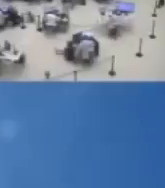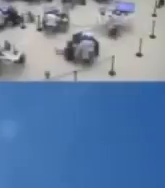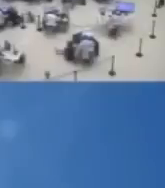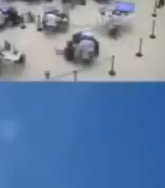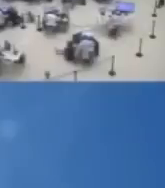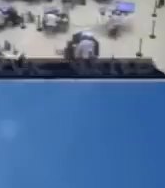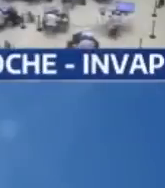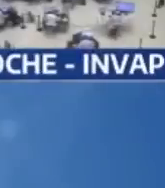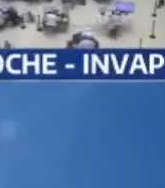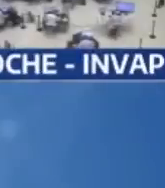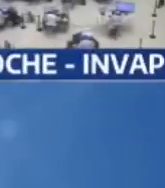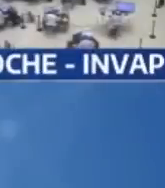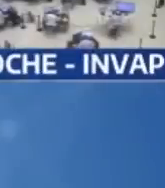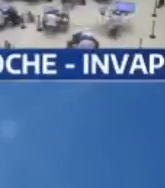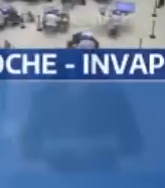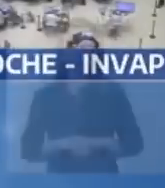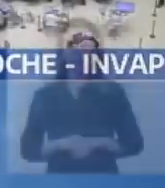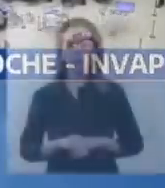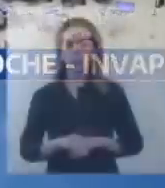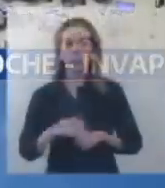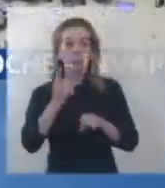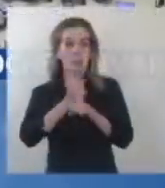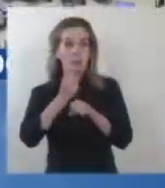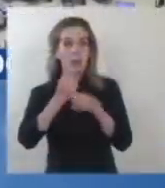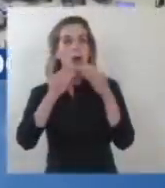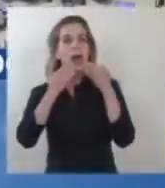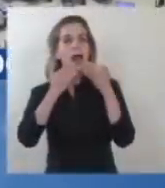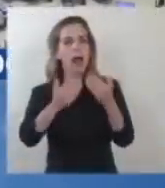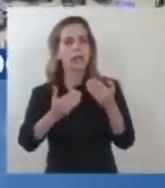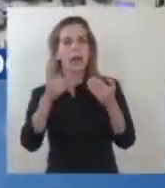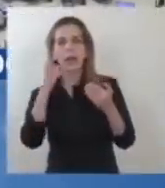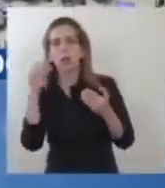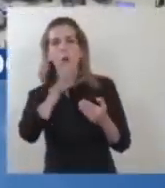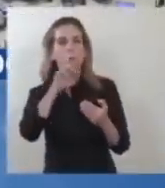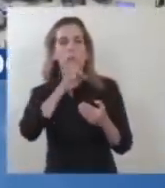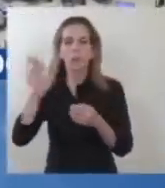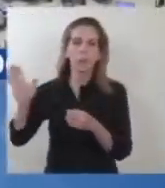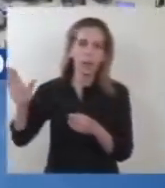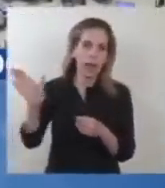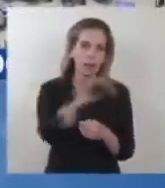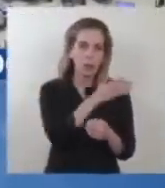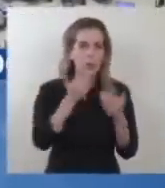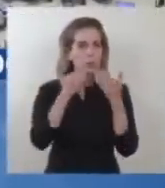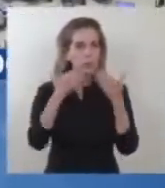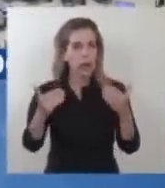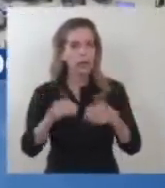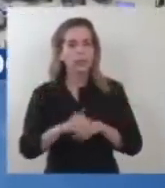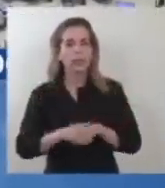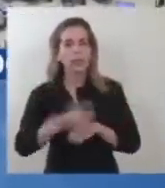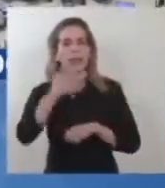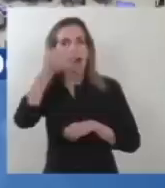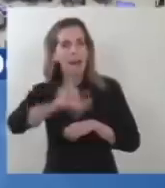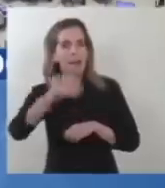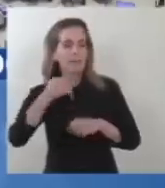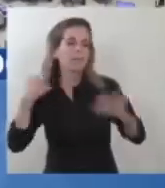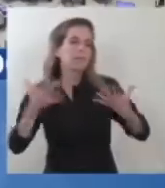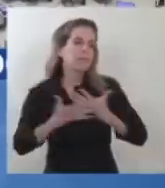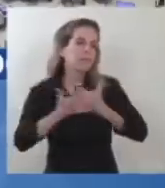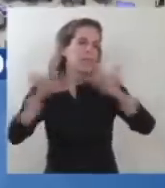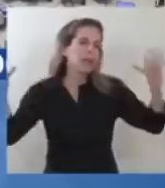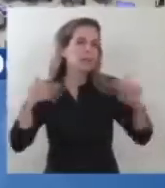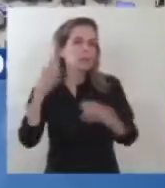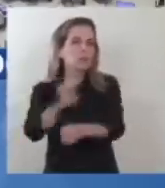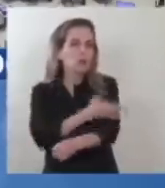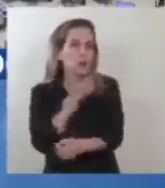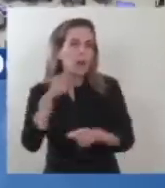escuchando. Bueno, primero gracias a todos y a todas. Realmente muy feliz, muy impactado, como